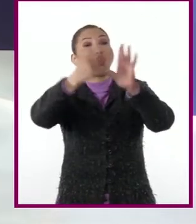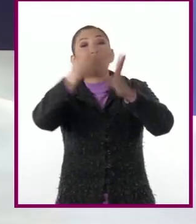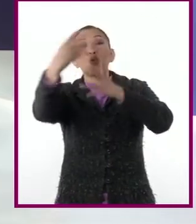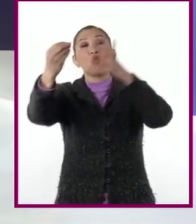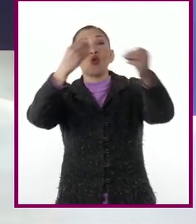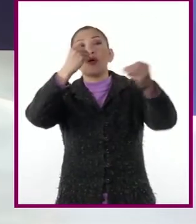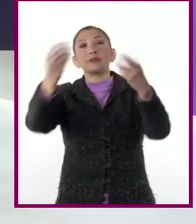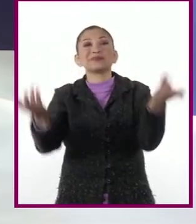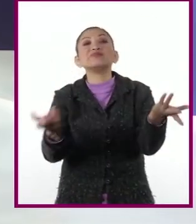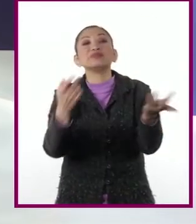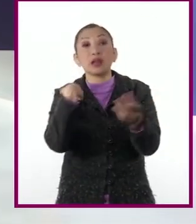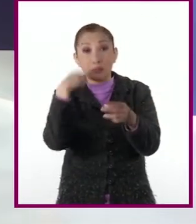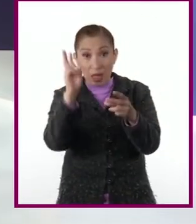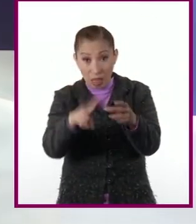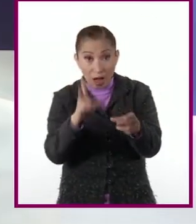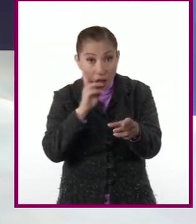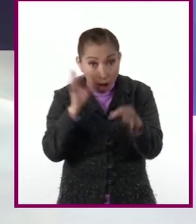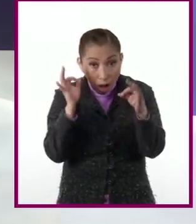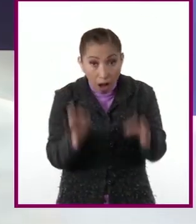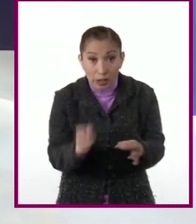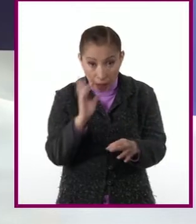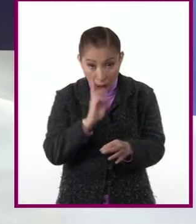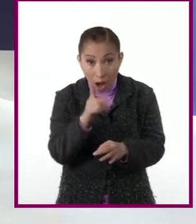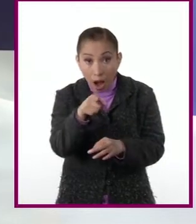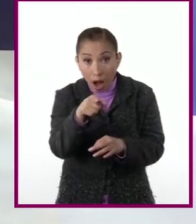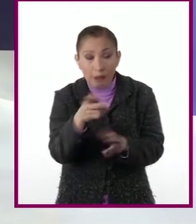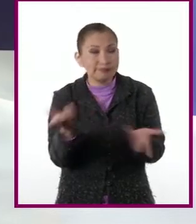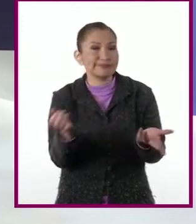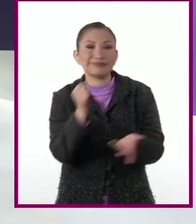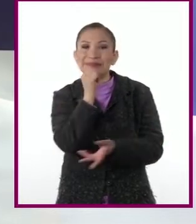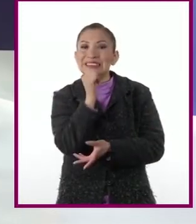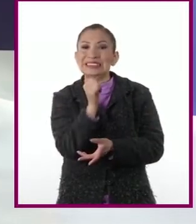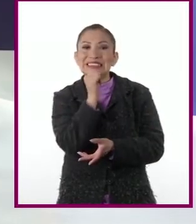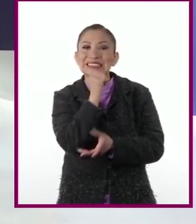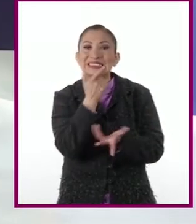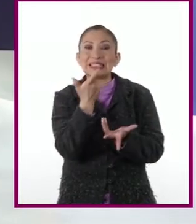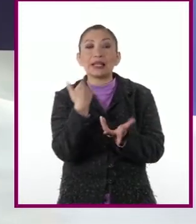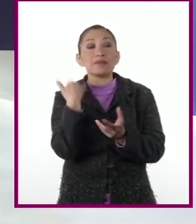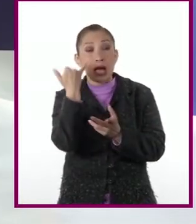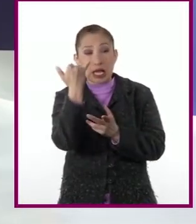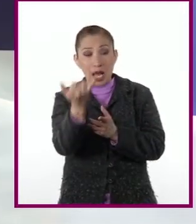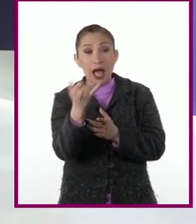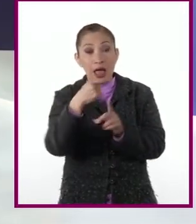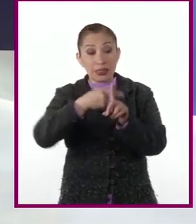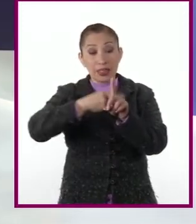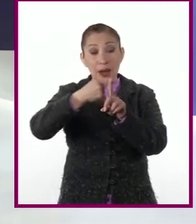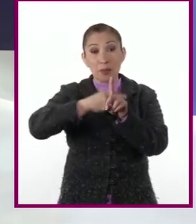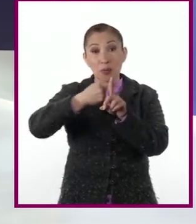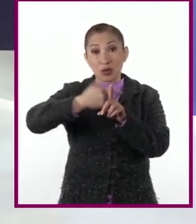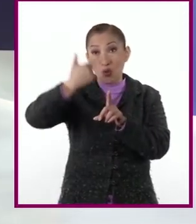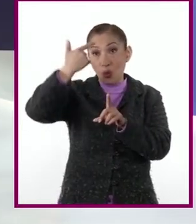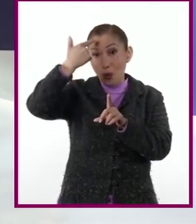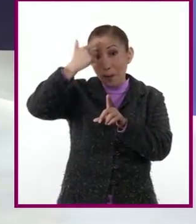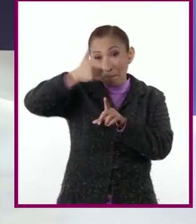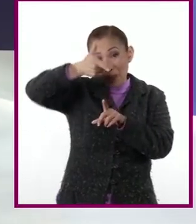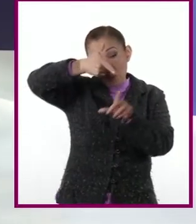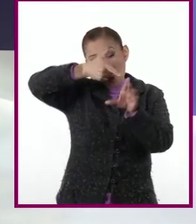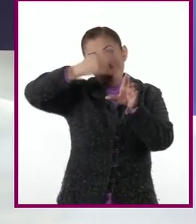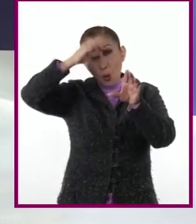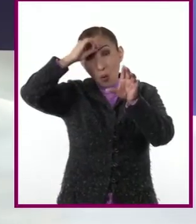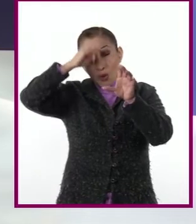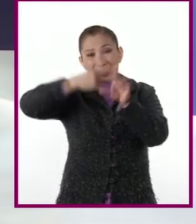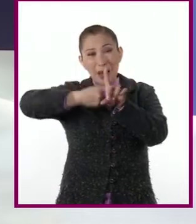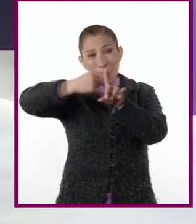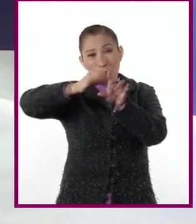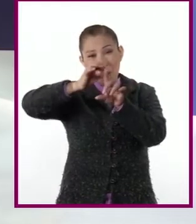redes sociales sin ser verificada. Por ejemplo, el efecto nocivo de los termómetros infrarrojos, como muchas otras.